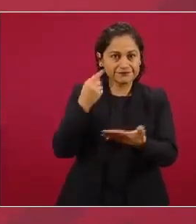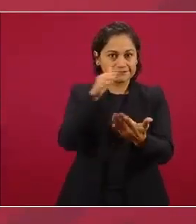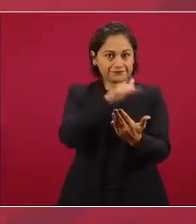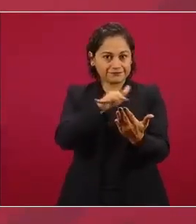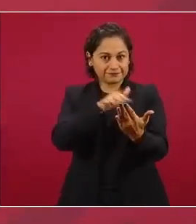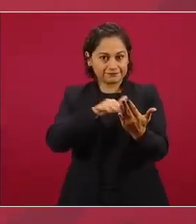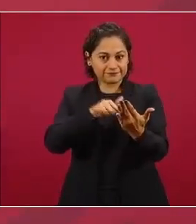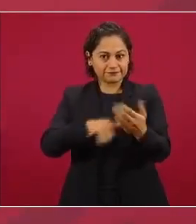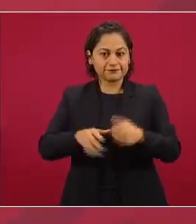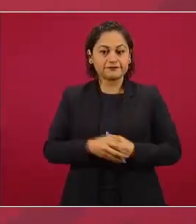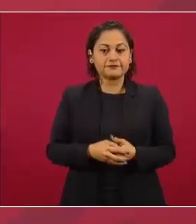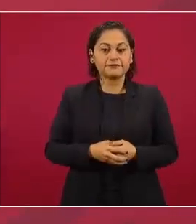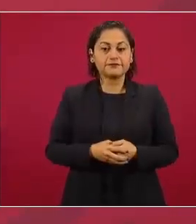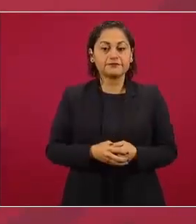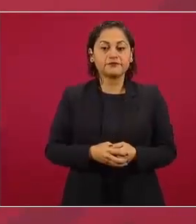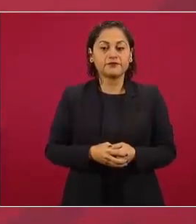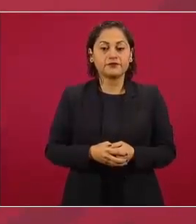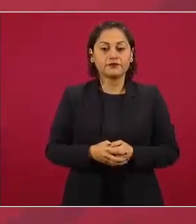para no poner